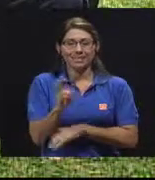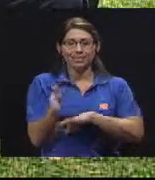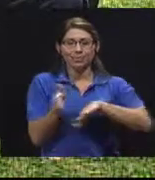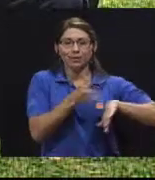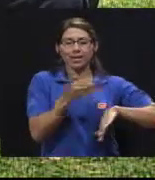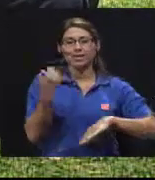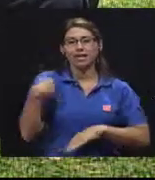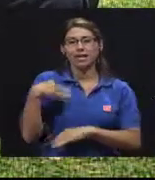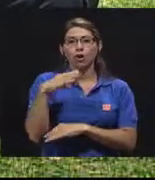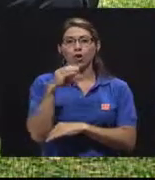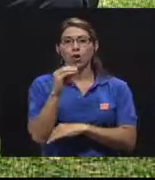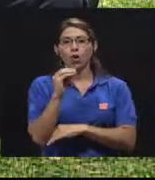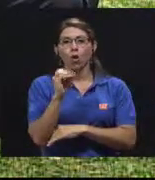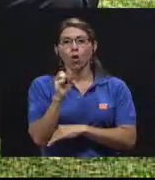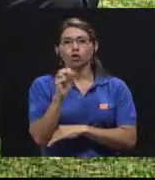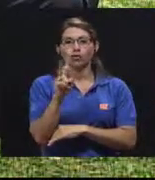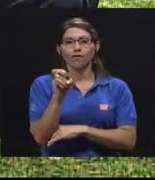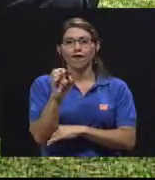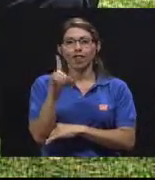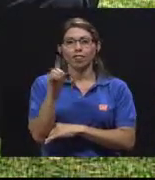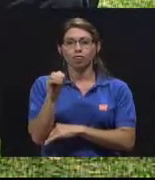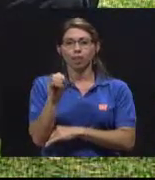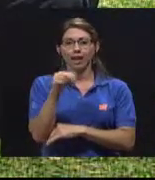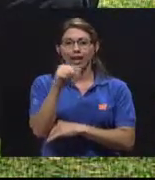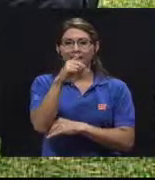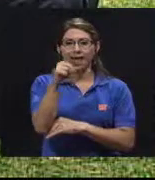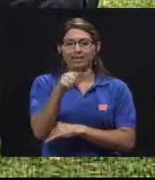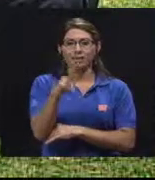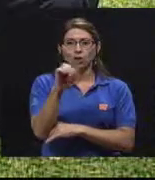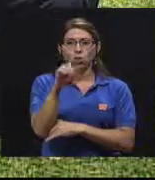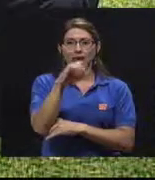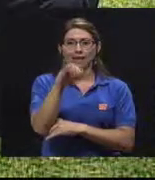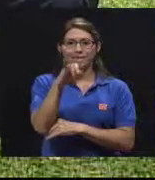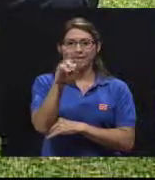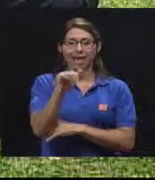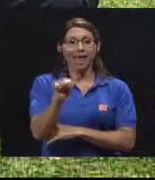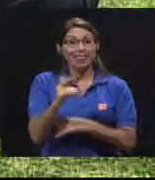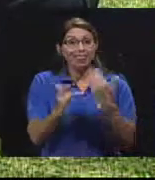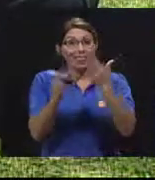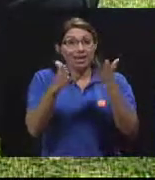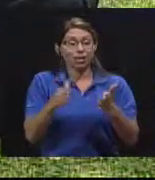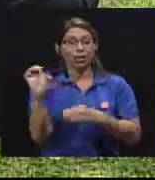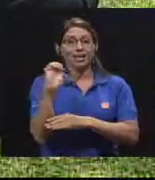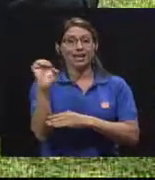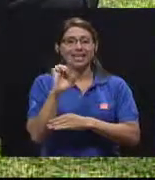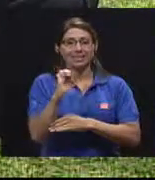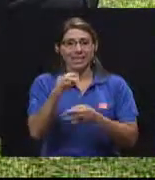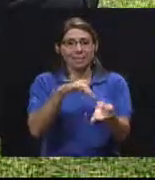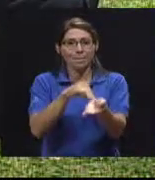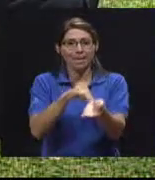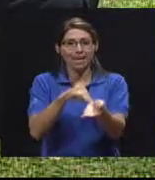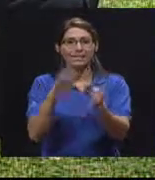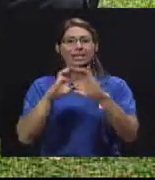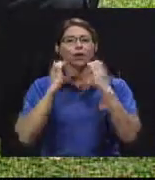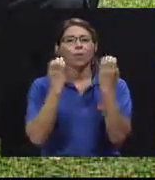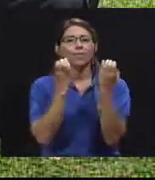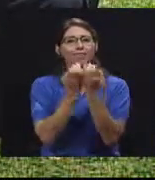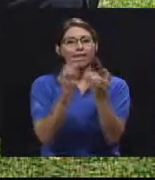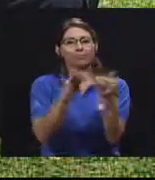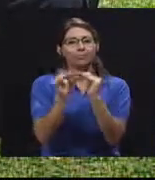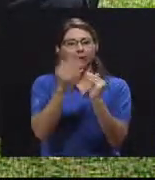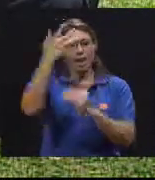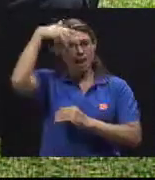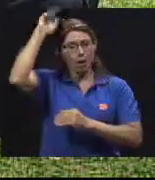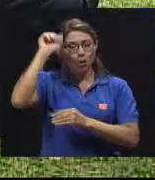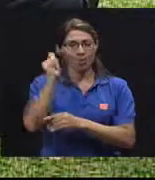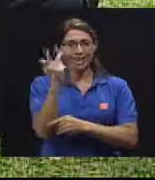Costarricense, y al señor Osvaldo Hernández Loaiza, técnico en Emergencias Médicas del Comité de León 13. Les